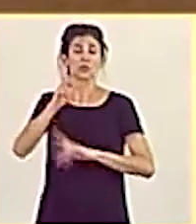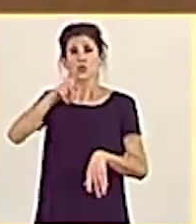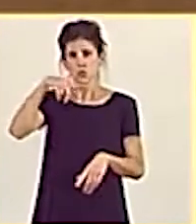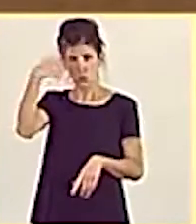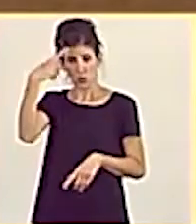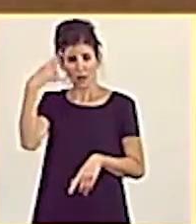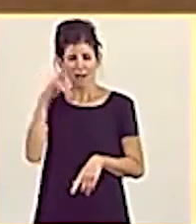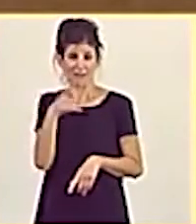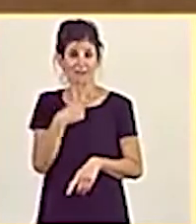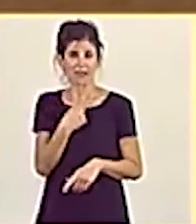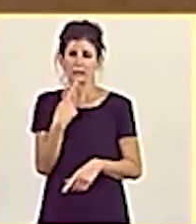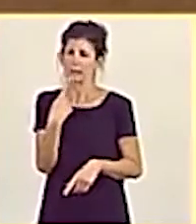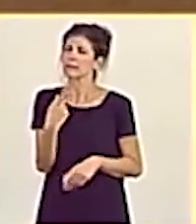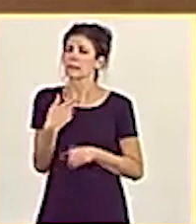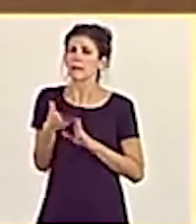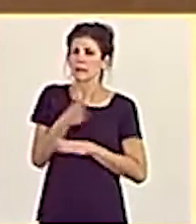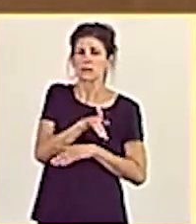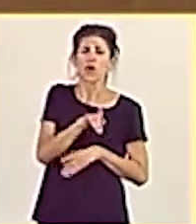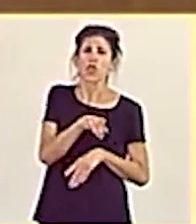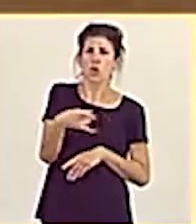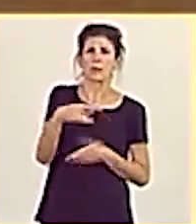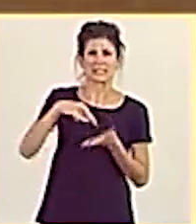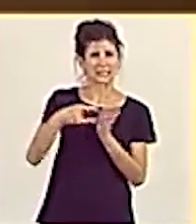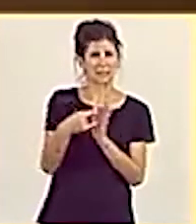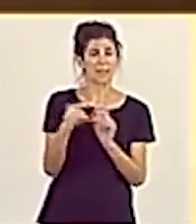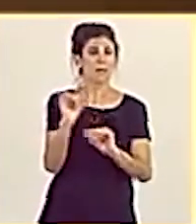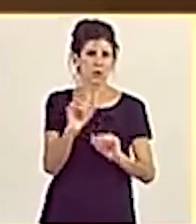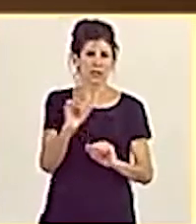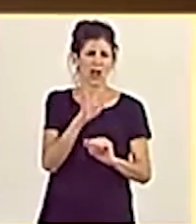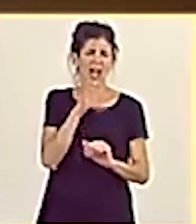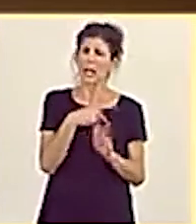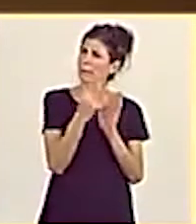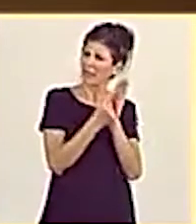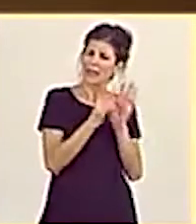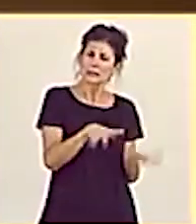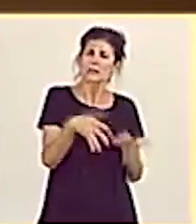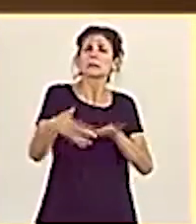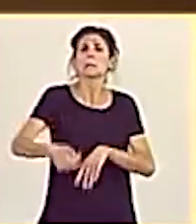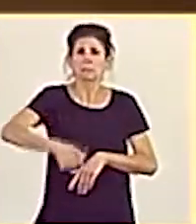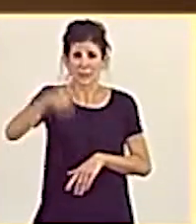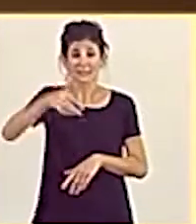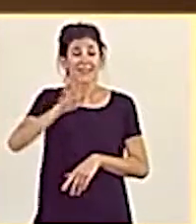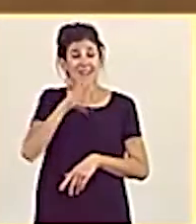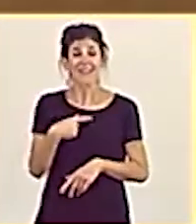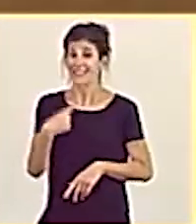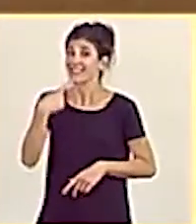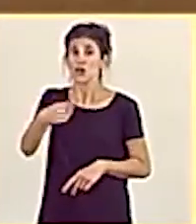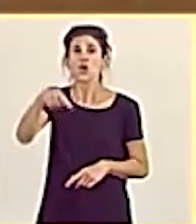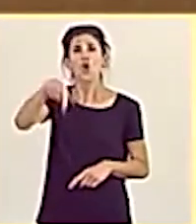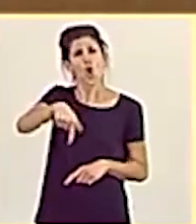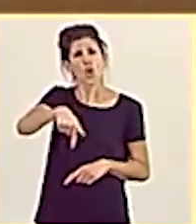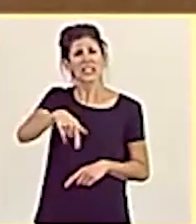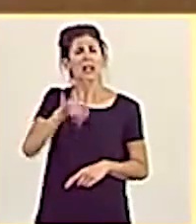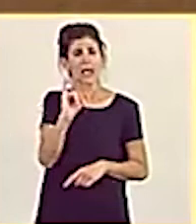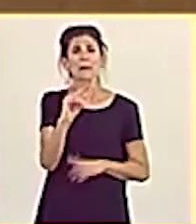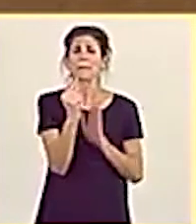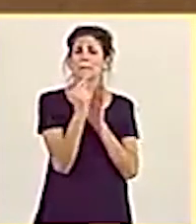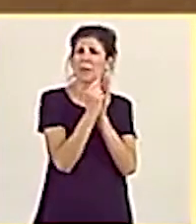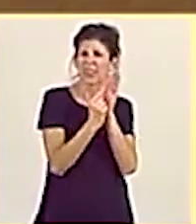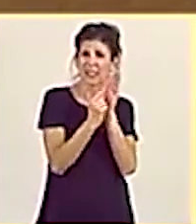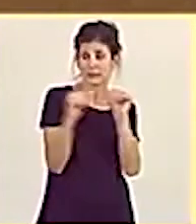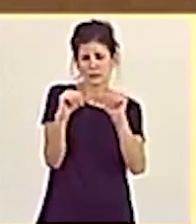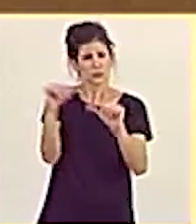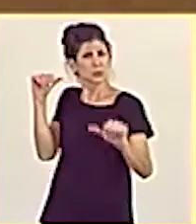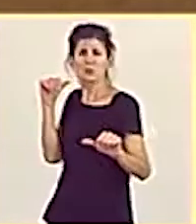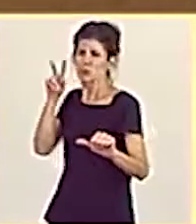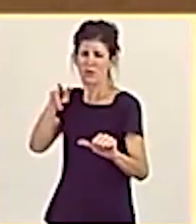Ya le anticipo que tienen un doble sistema de protección y que vamos a tomar más medidas. Pero es que además le digo ya que hoy hemos desplegado medidas como nunca